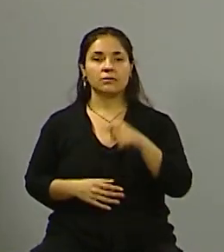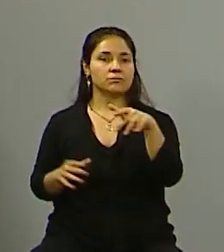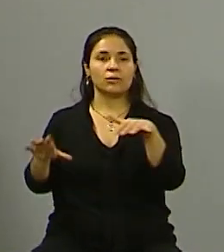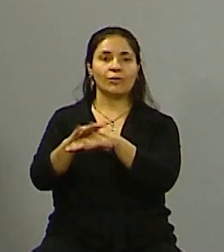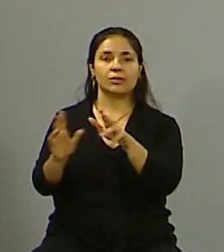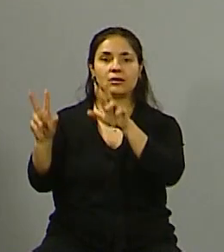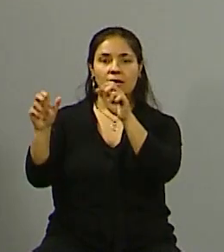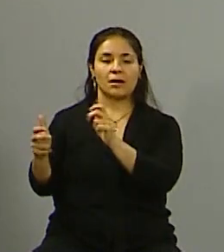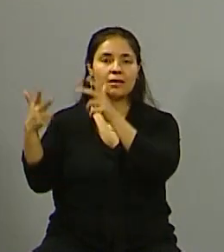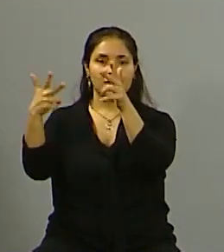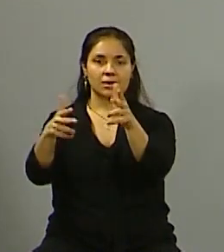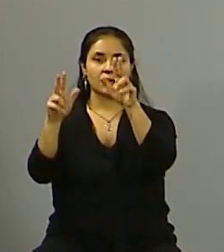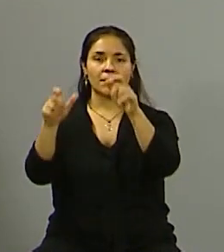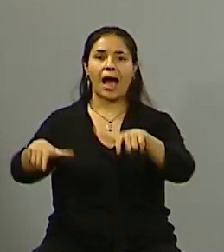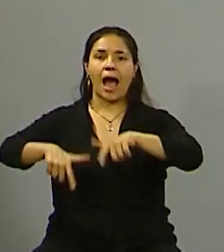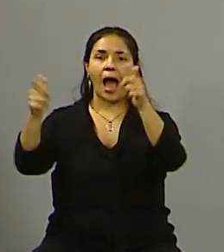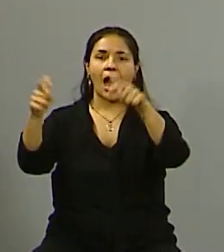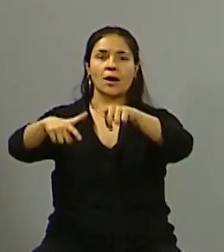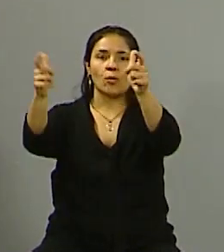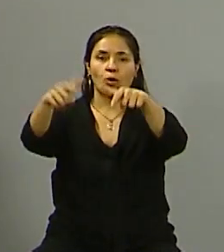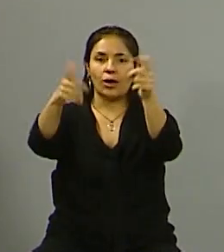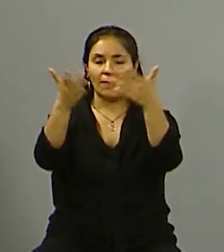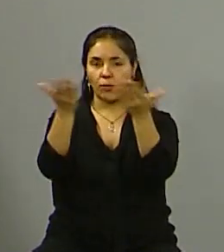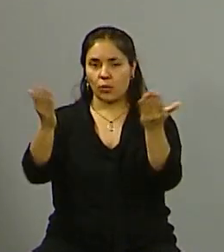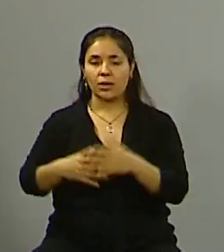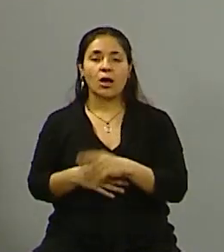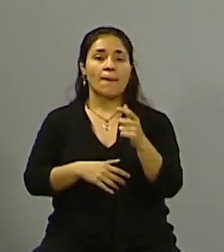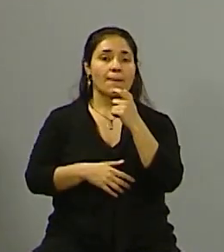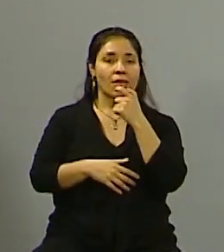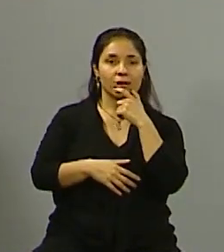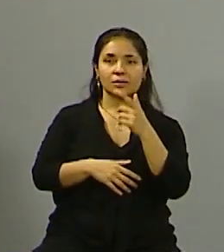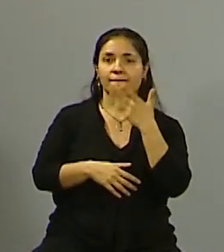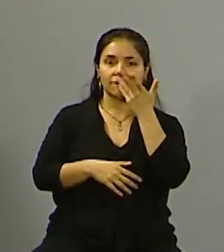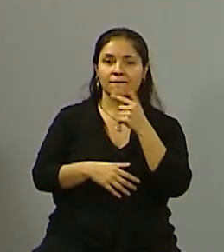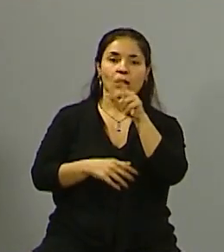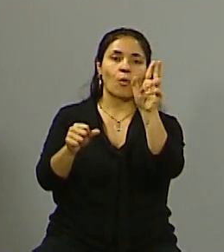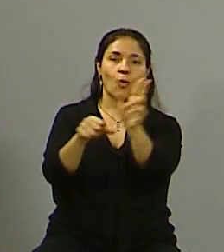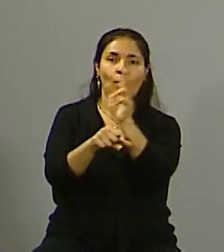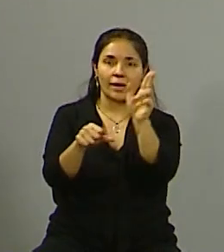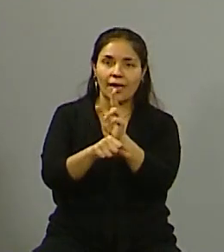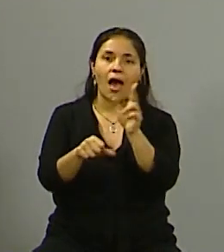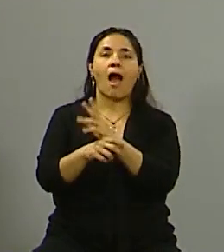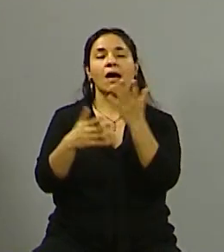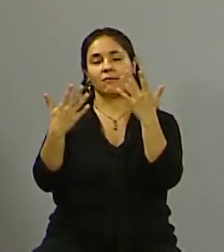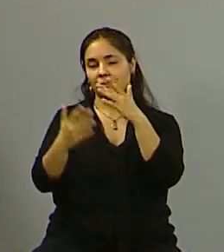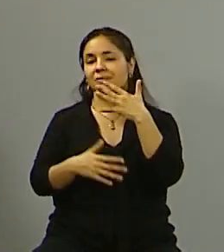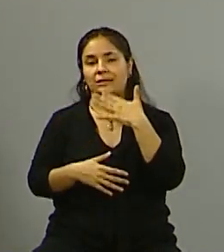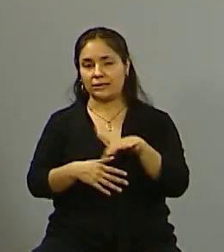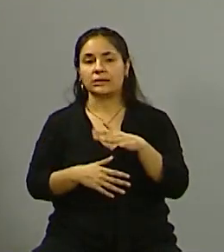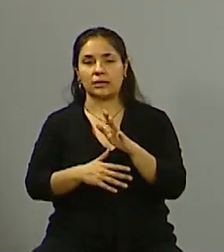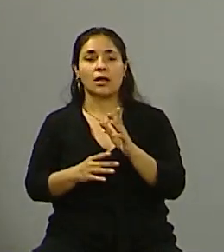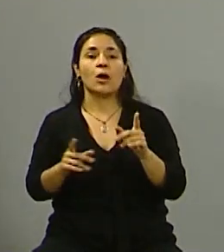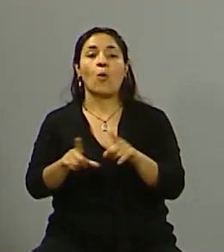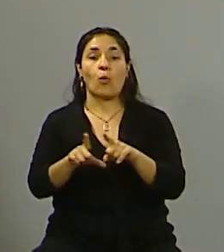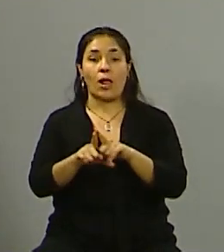respecto al tema del arbolado público, es algo que los meldozinos siempre quieren cuidar, proteger, está claro que es así y si bien